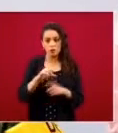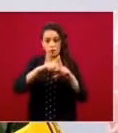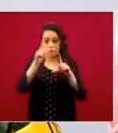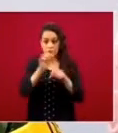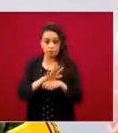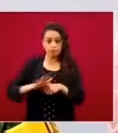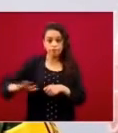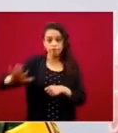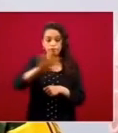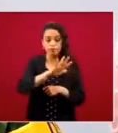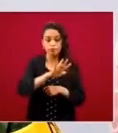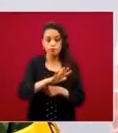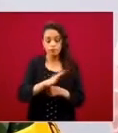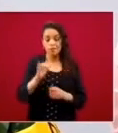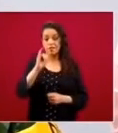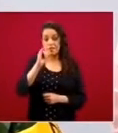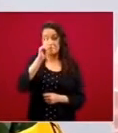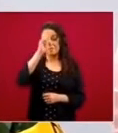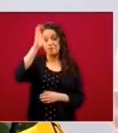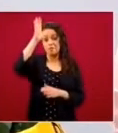70, de acuerdo.